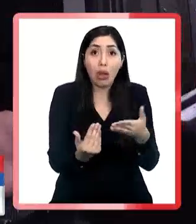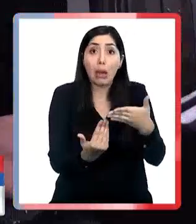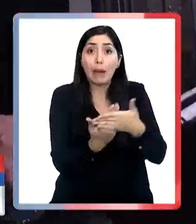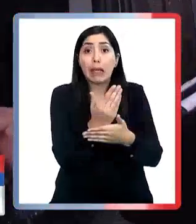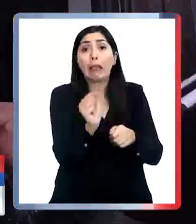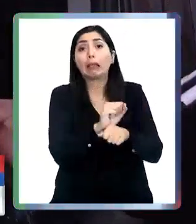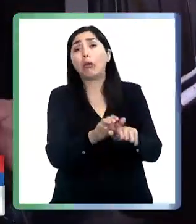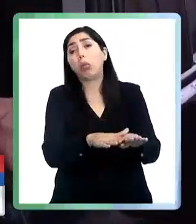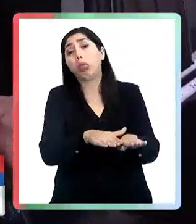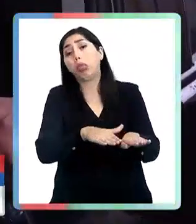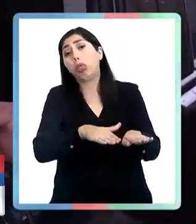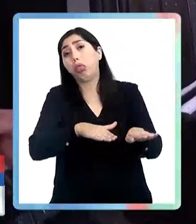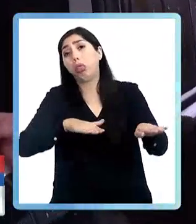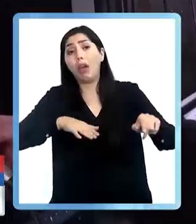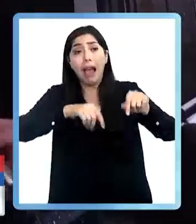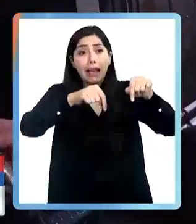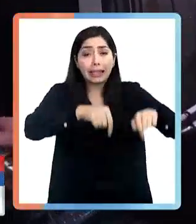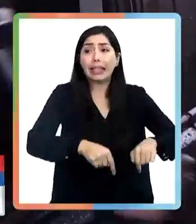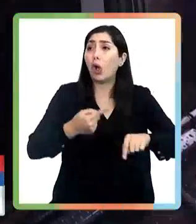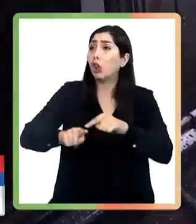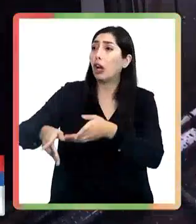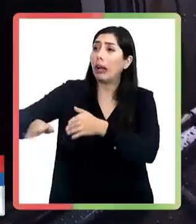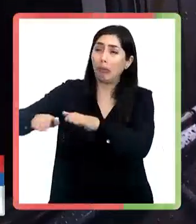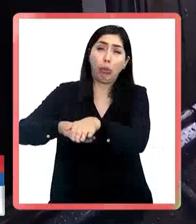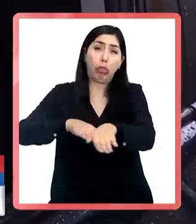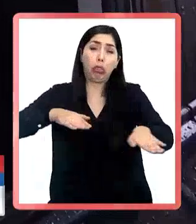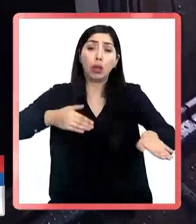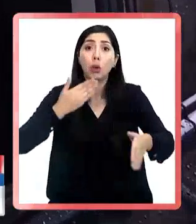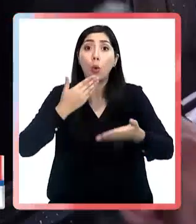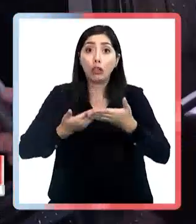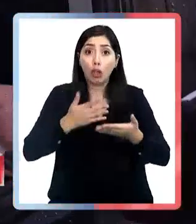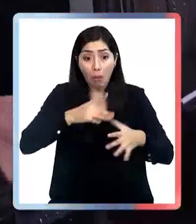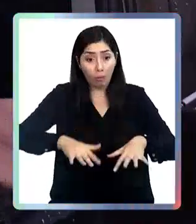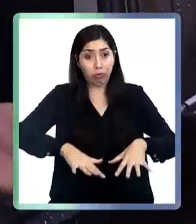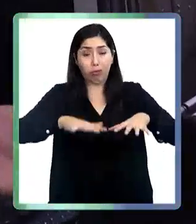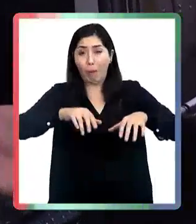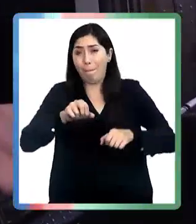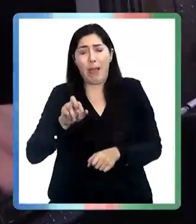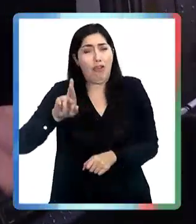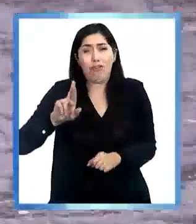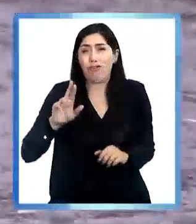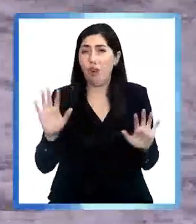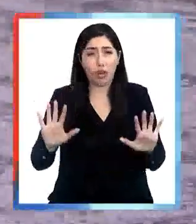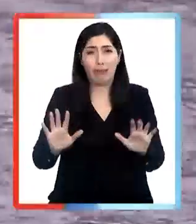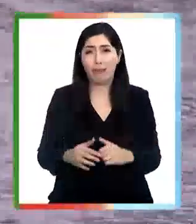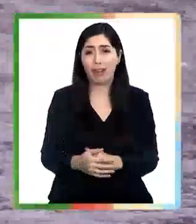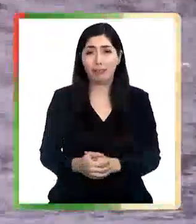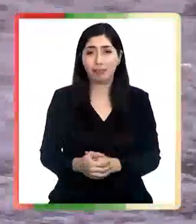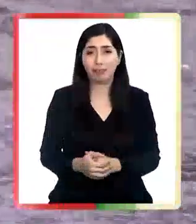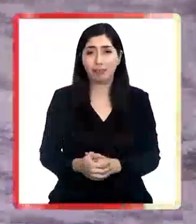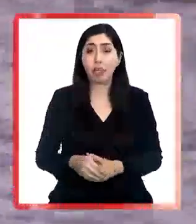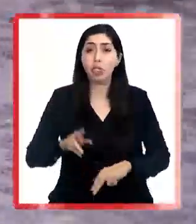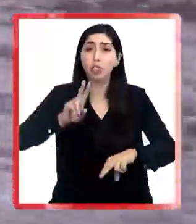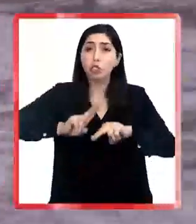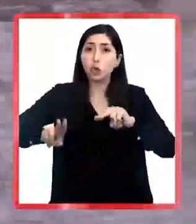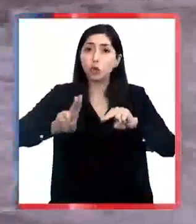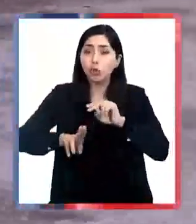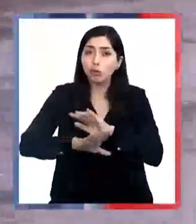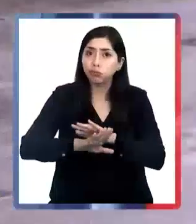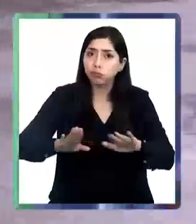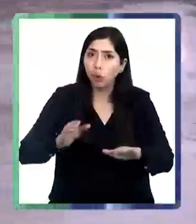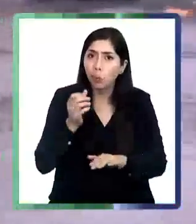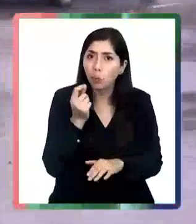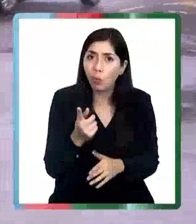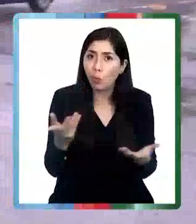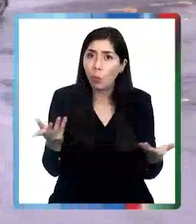los tacos por todos lados acá, por torredones, por todos. Se inunda, me imagino, que los tacos son mayores. Horrible, horrible. Y la solución definitiva, o al menos